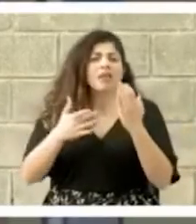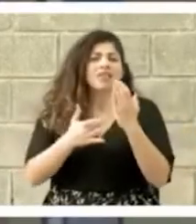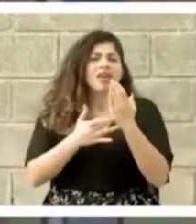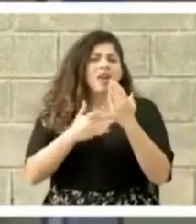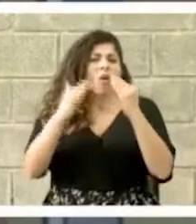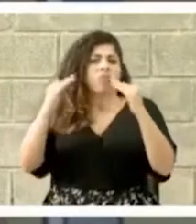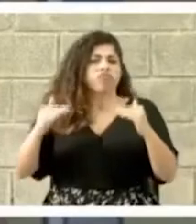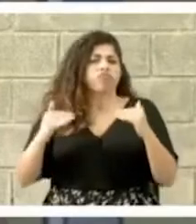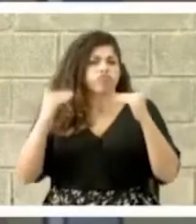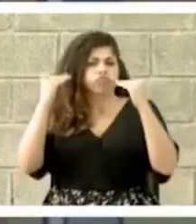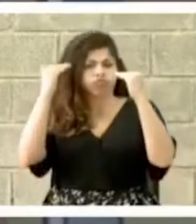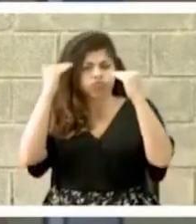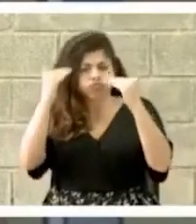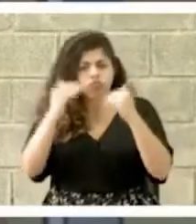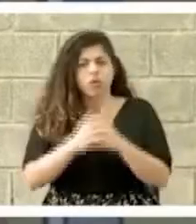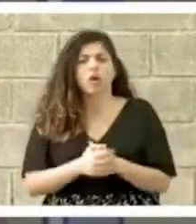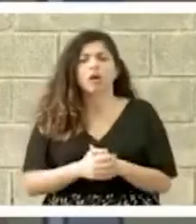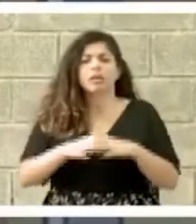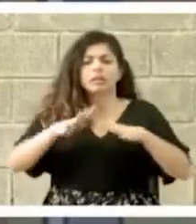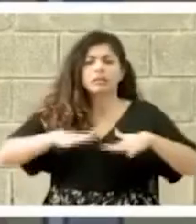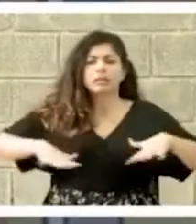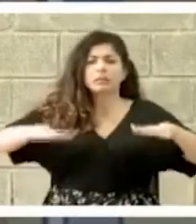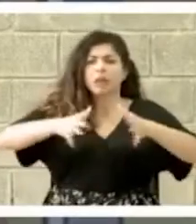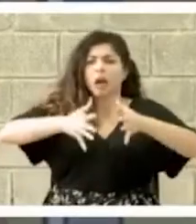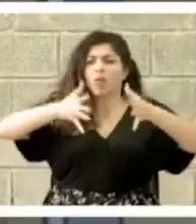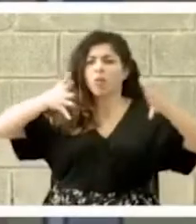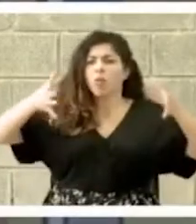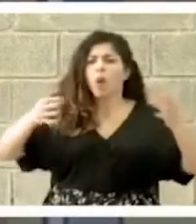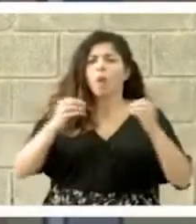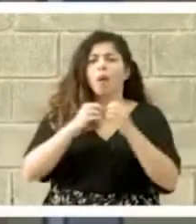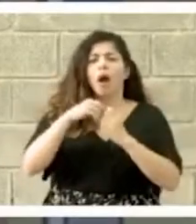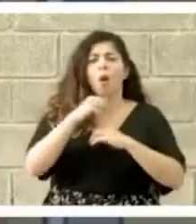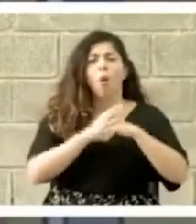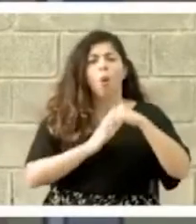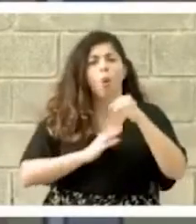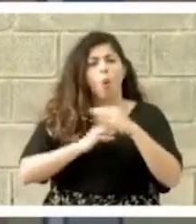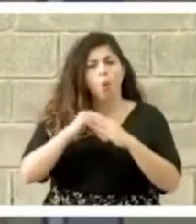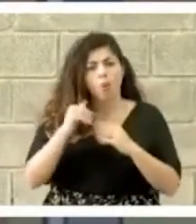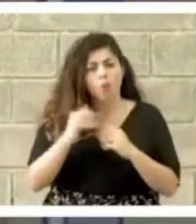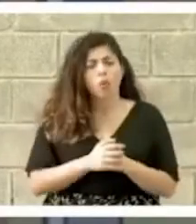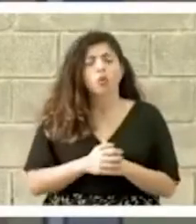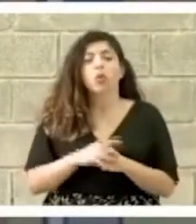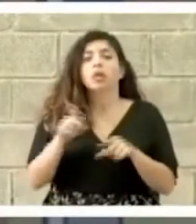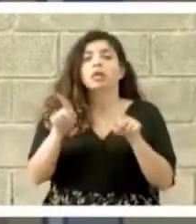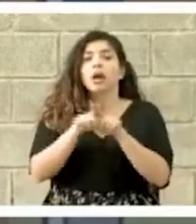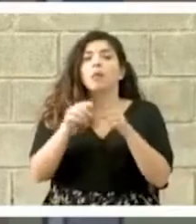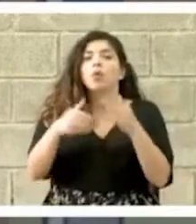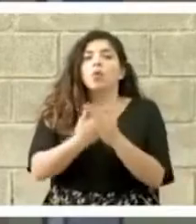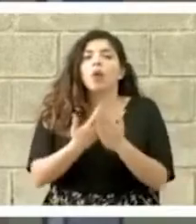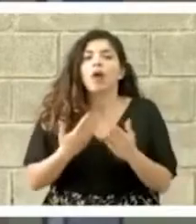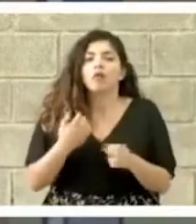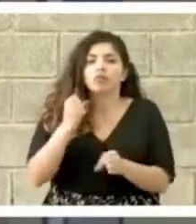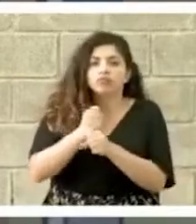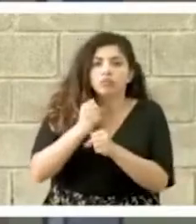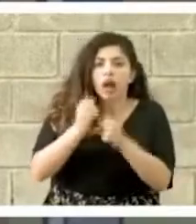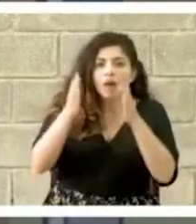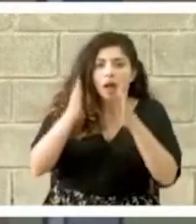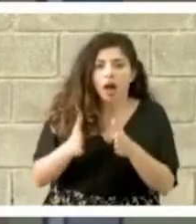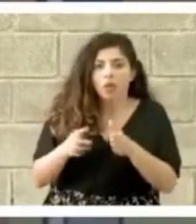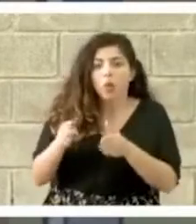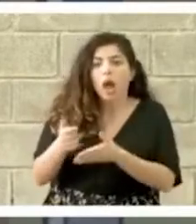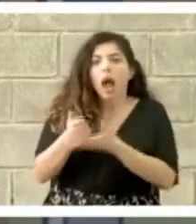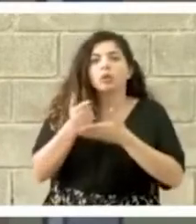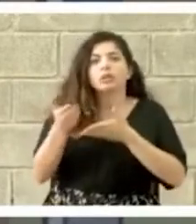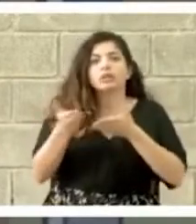tecnología, con amplios espacios, mucha comodidad y nuevo personal para ampliar